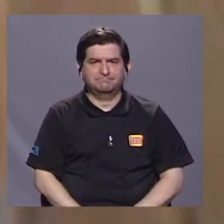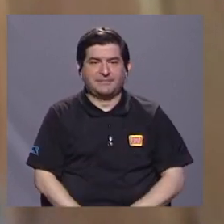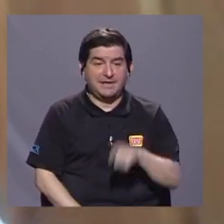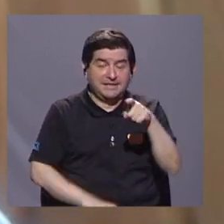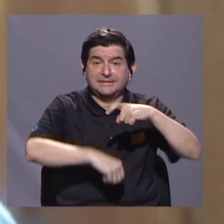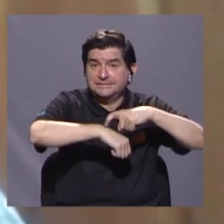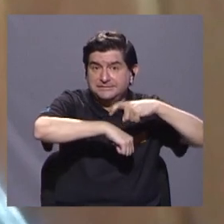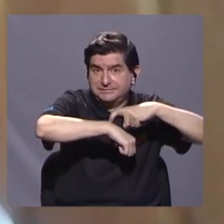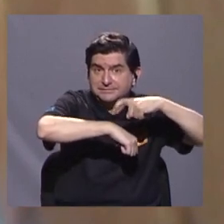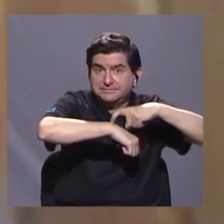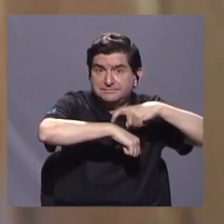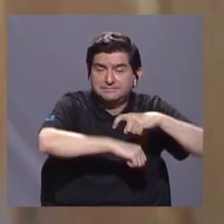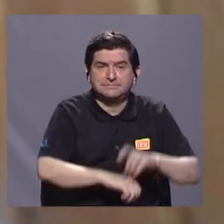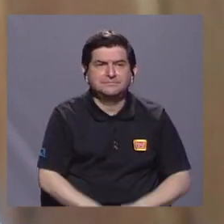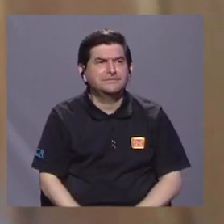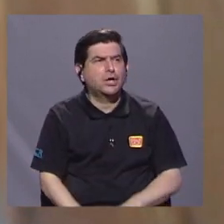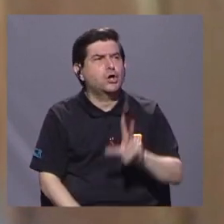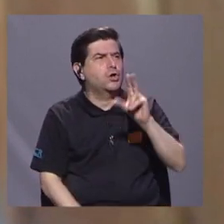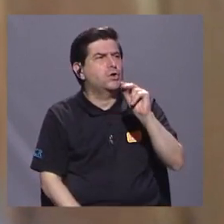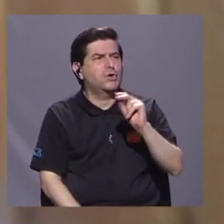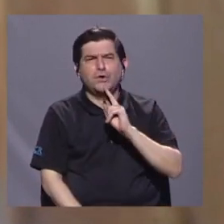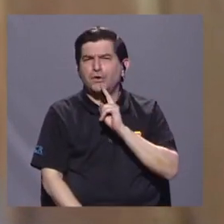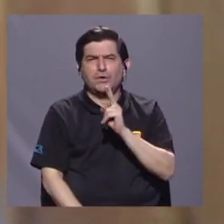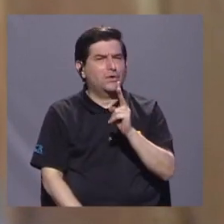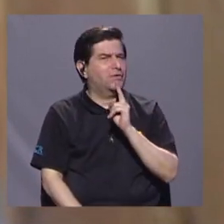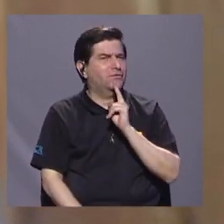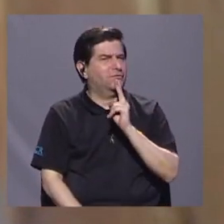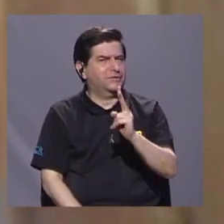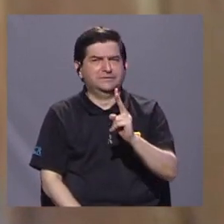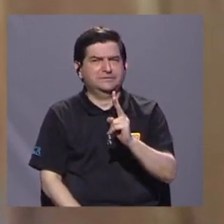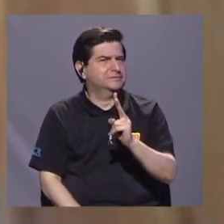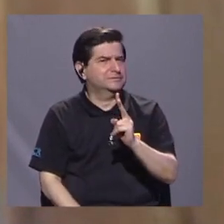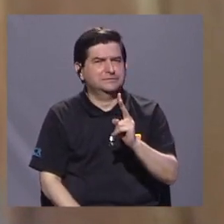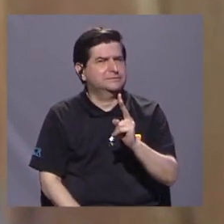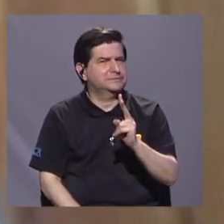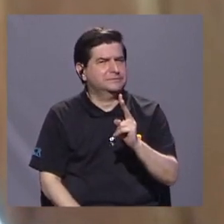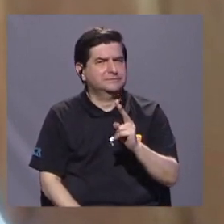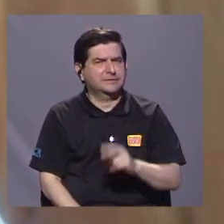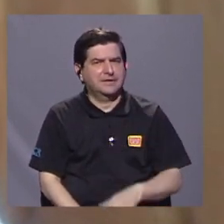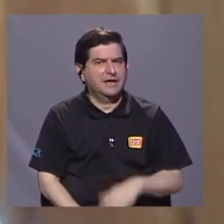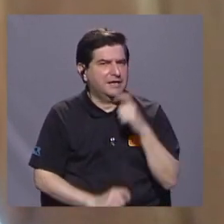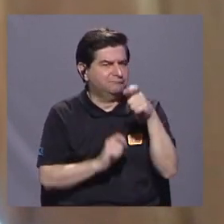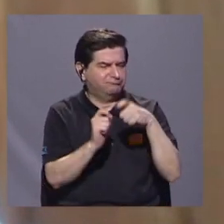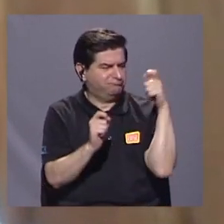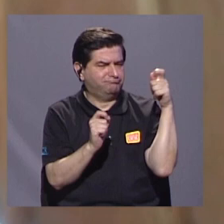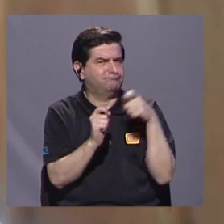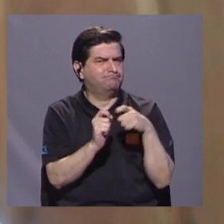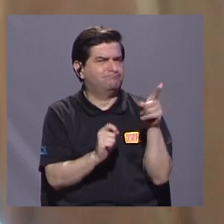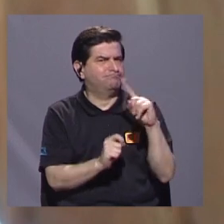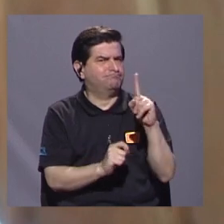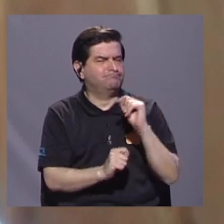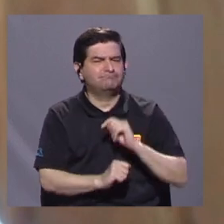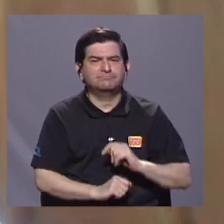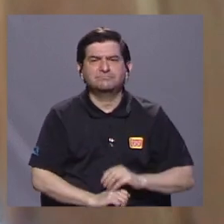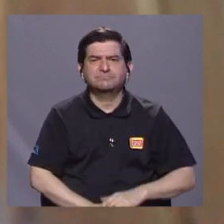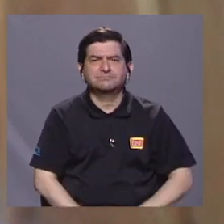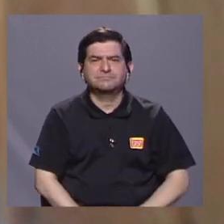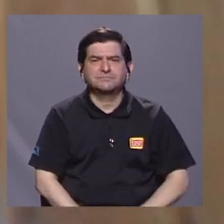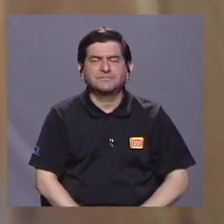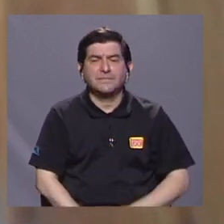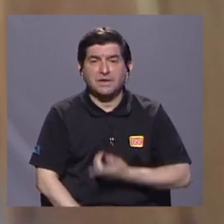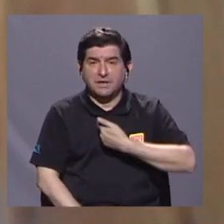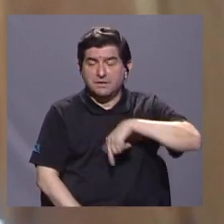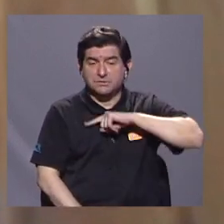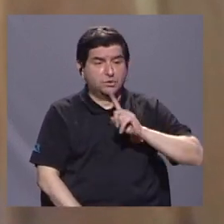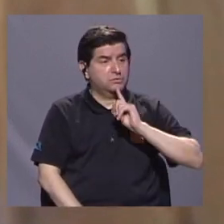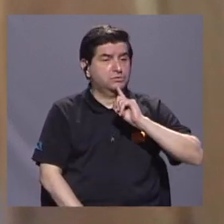no es una verdad tan cierta en el sentido de que no le